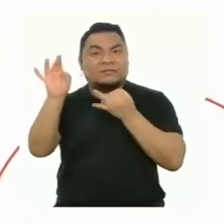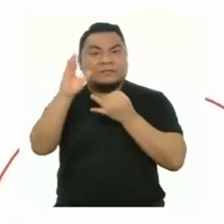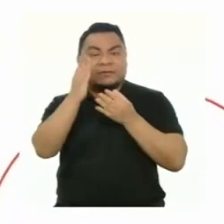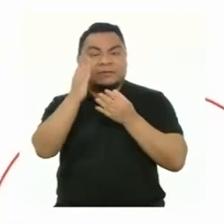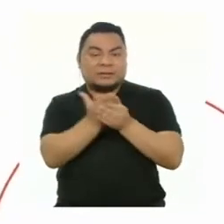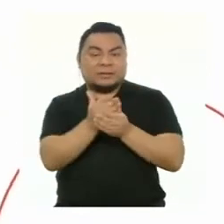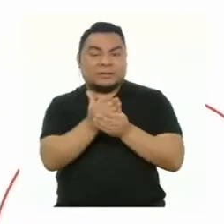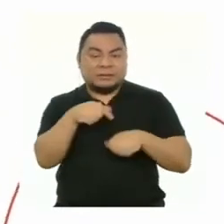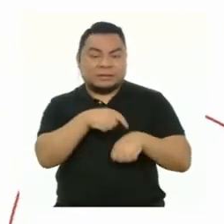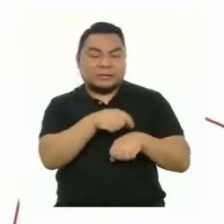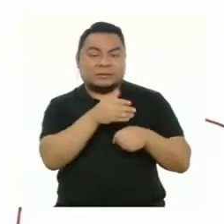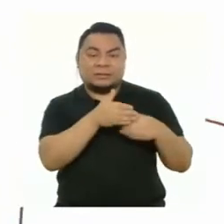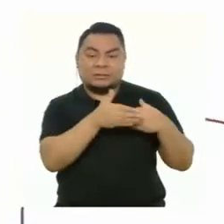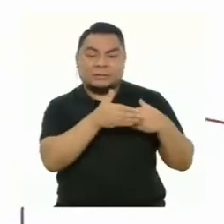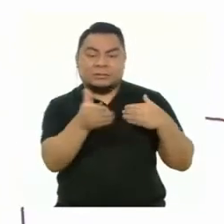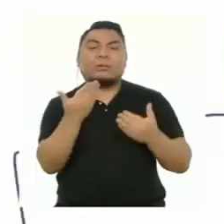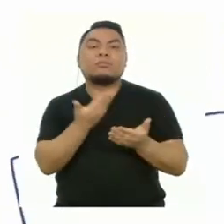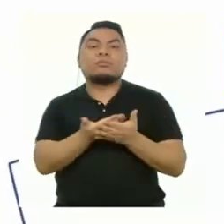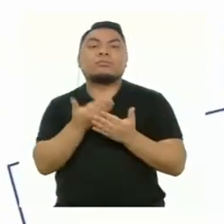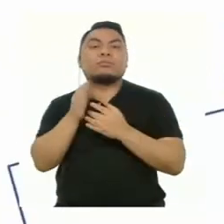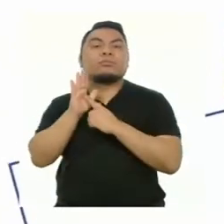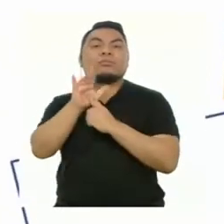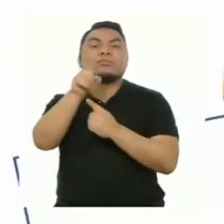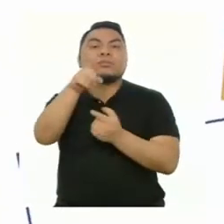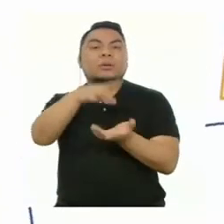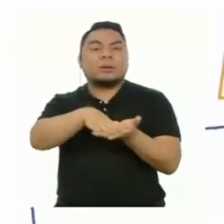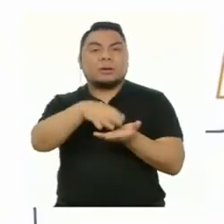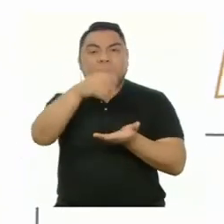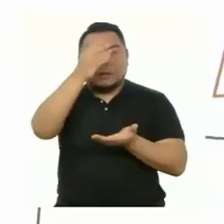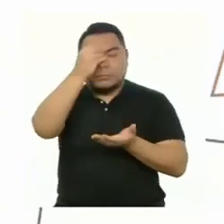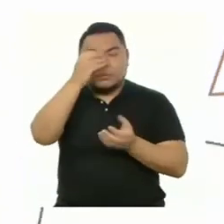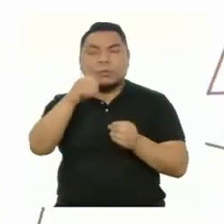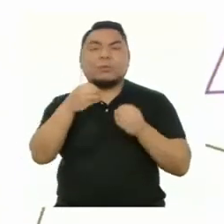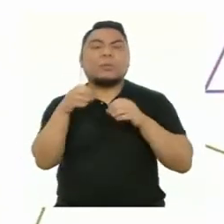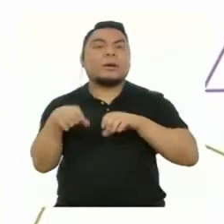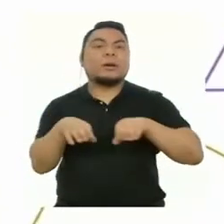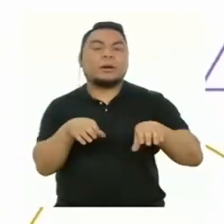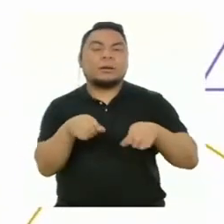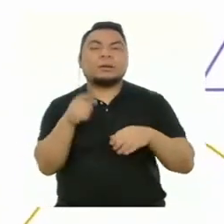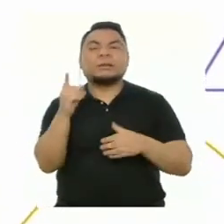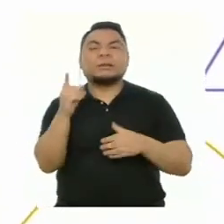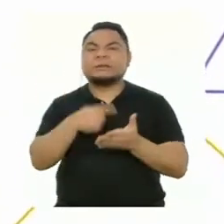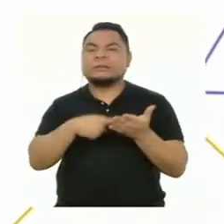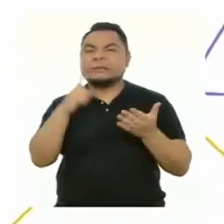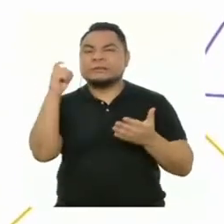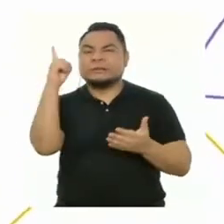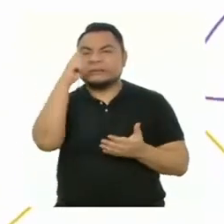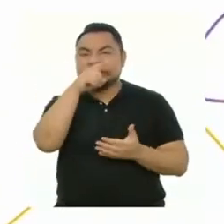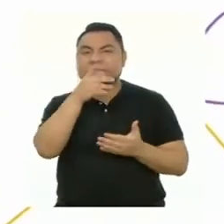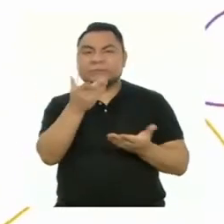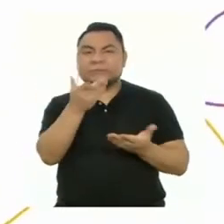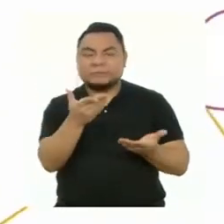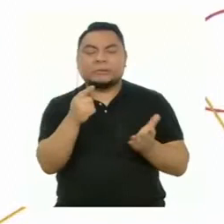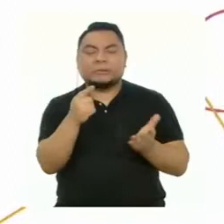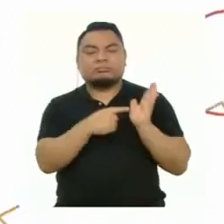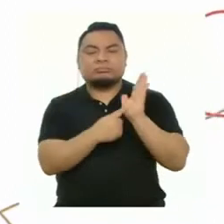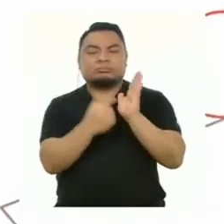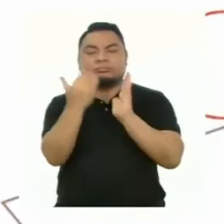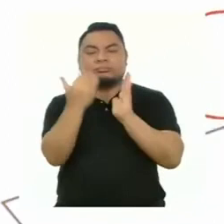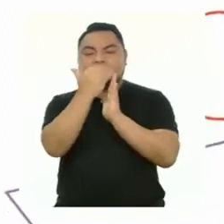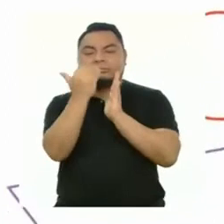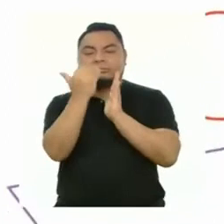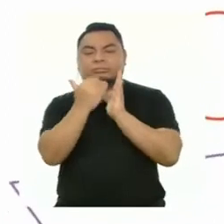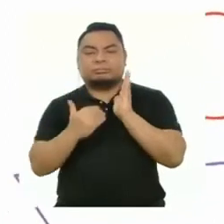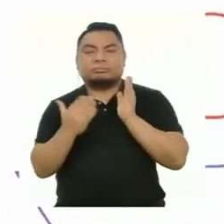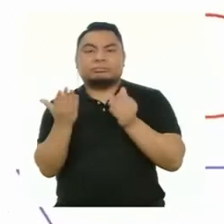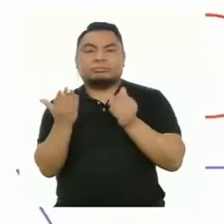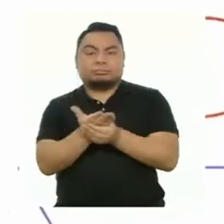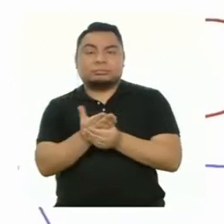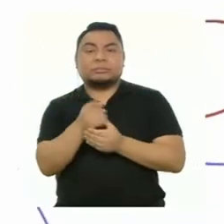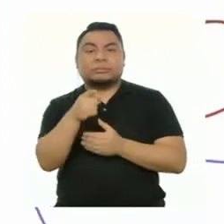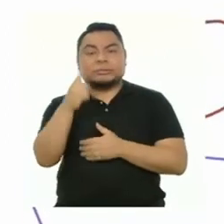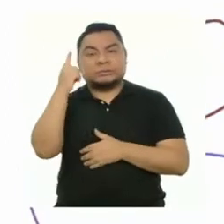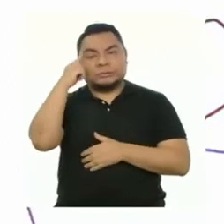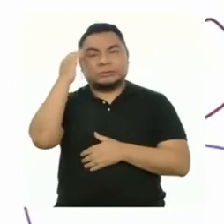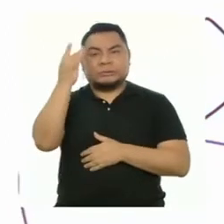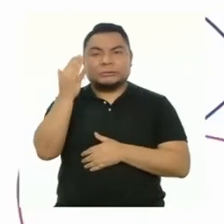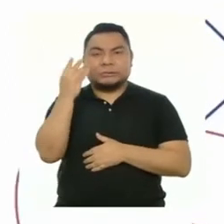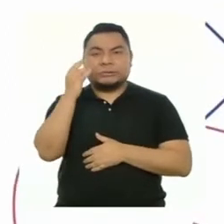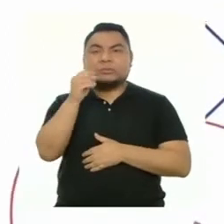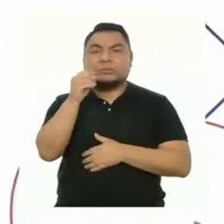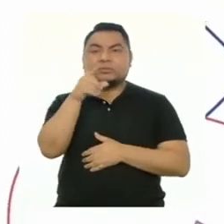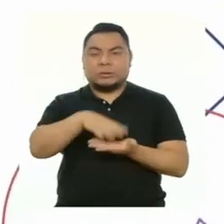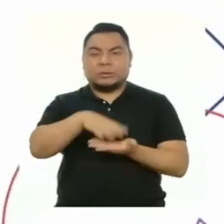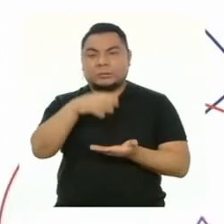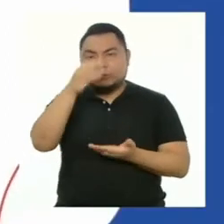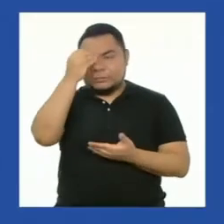de este tiempo para demostrar lo que has aprendido, cómo lo has hecho, qué dificultades tuviste. En pocas palabras, para reflexionar